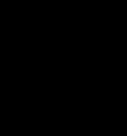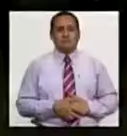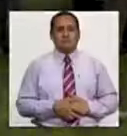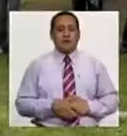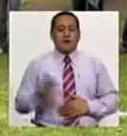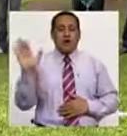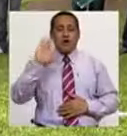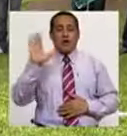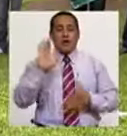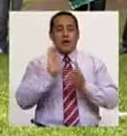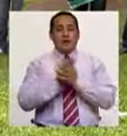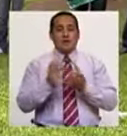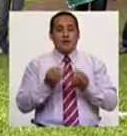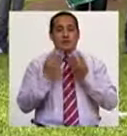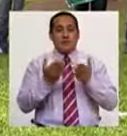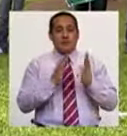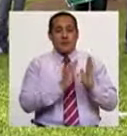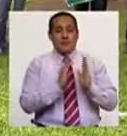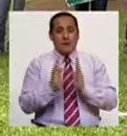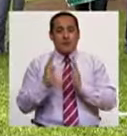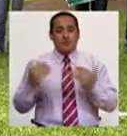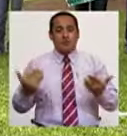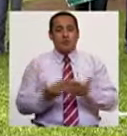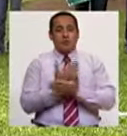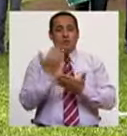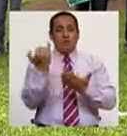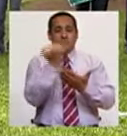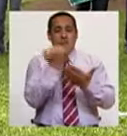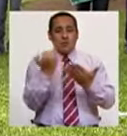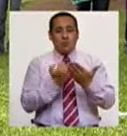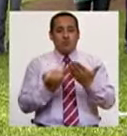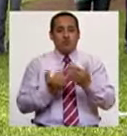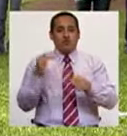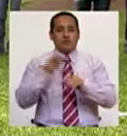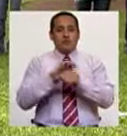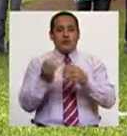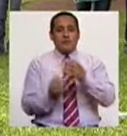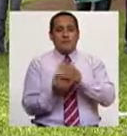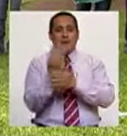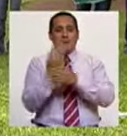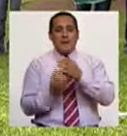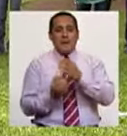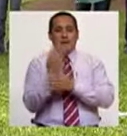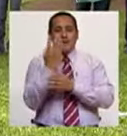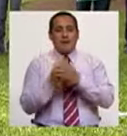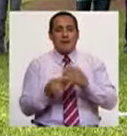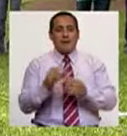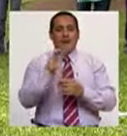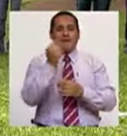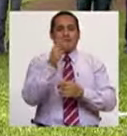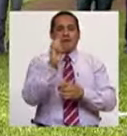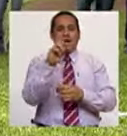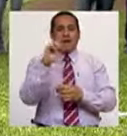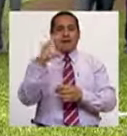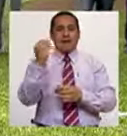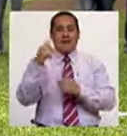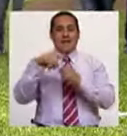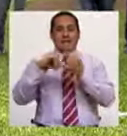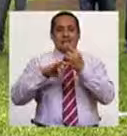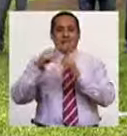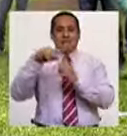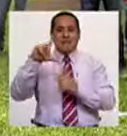Hola amigos, estamos preparando nuestro dibujo sobre la primavera para el concurso Faber-Castell. ¡Bien!